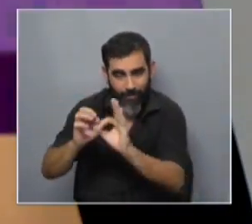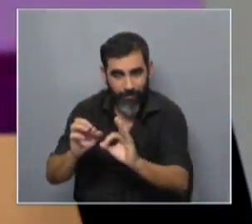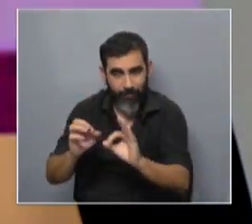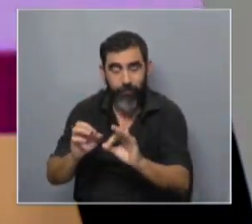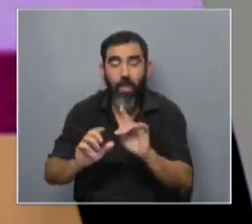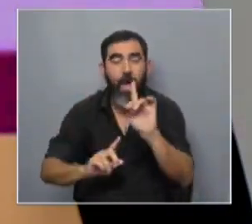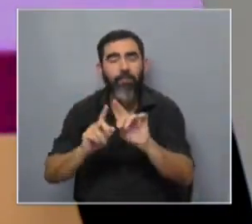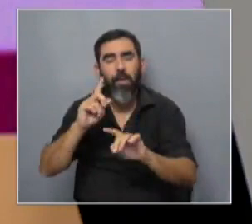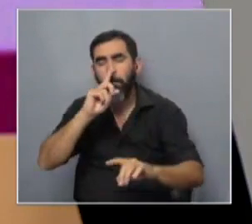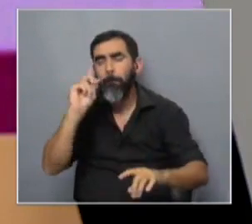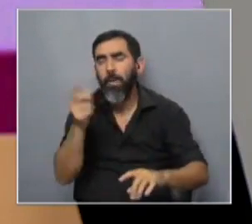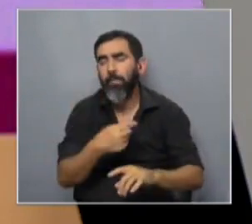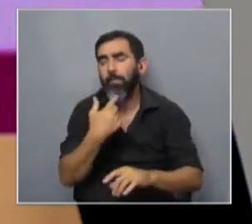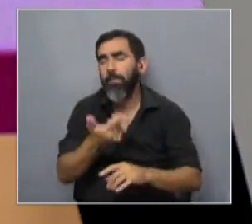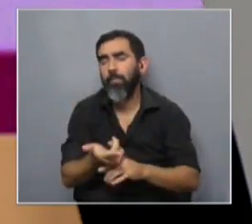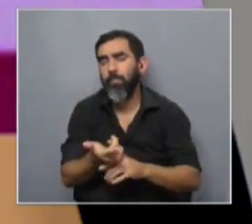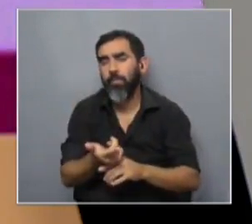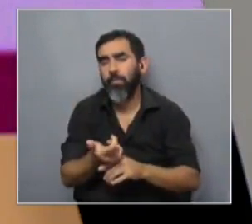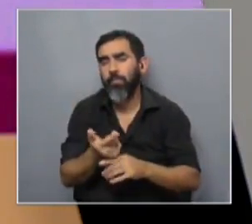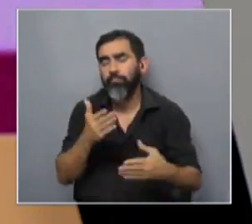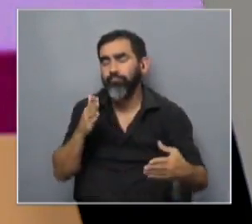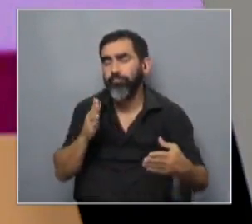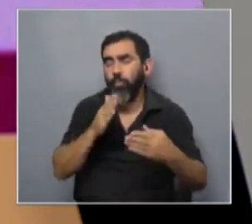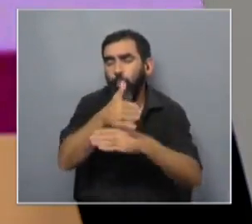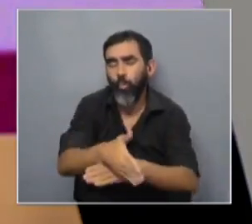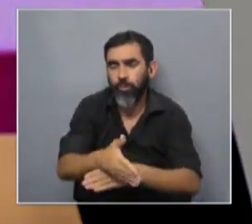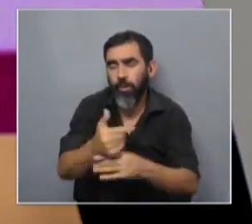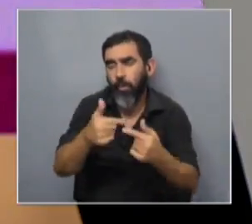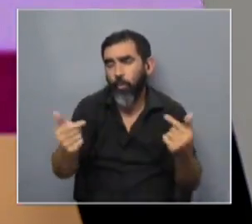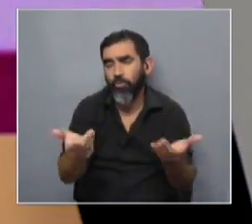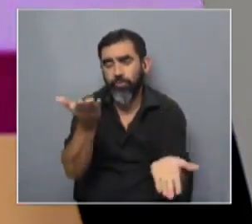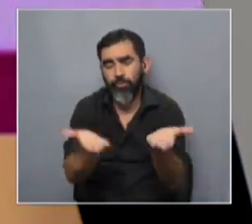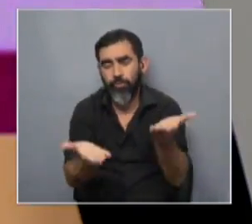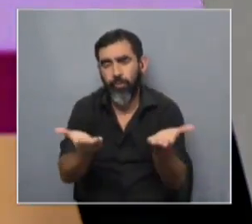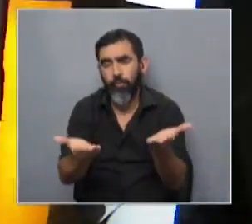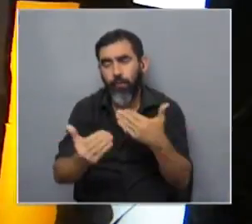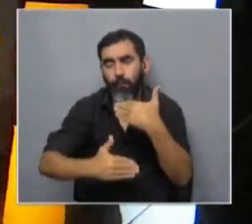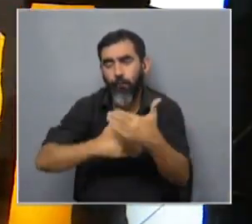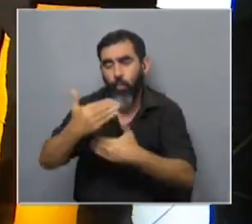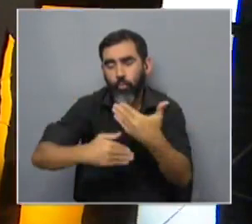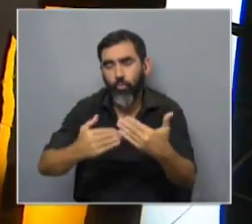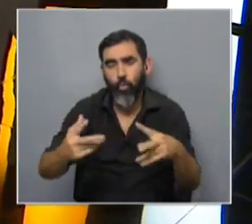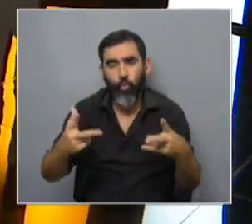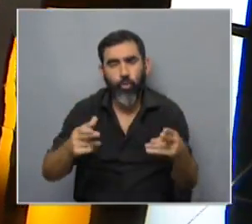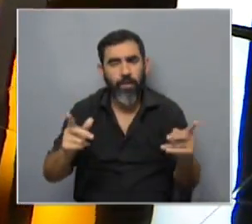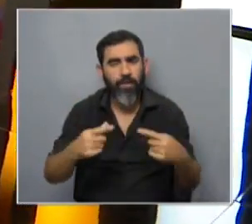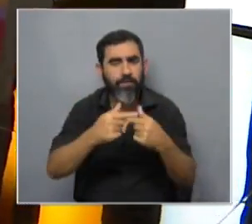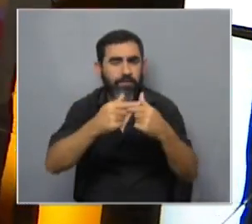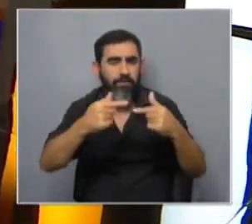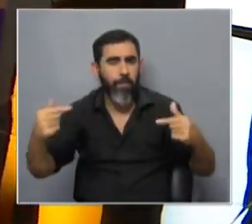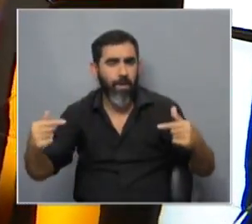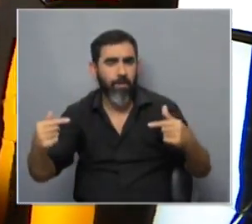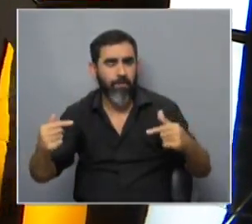muchos casos lo que se acelera puede ser una cruza de especies, por ejemplo, que la evolución se acorta en semanas, lo que puede demorar